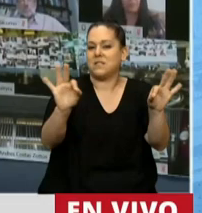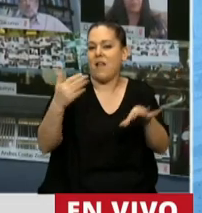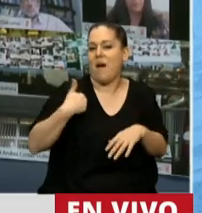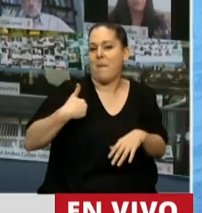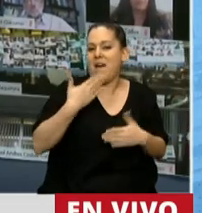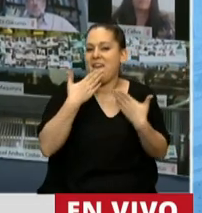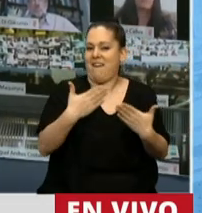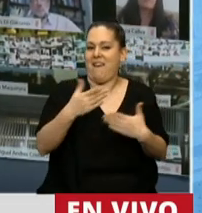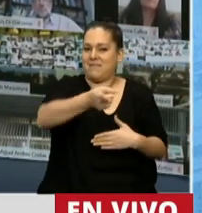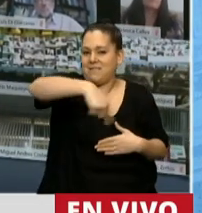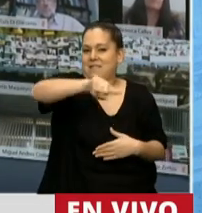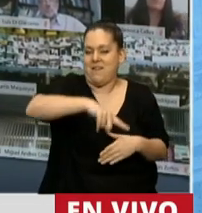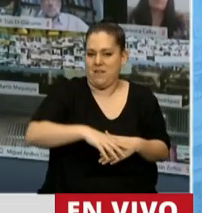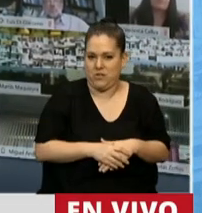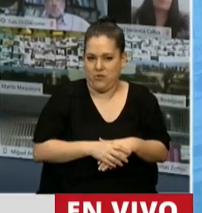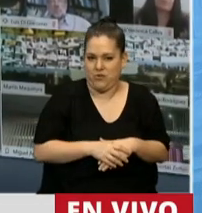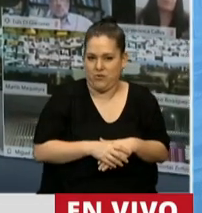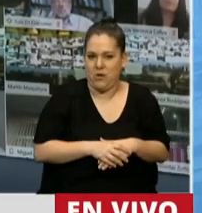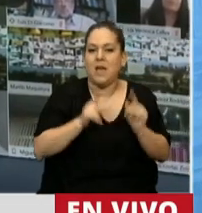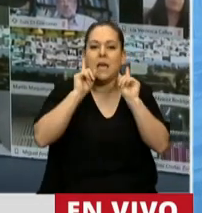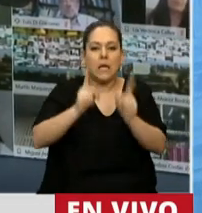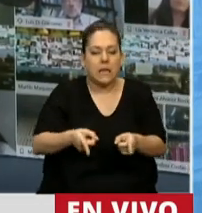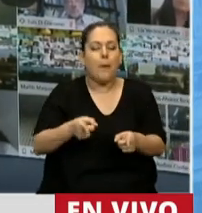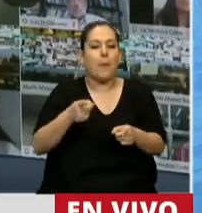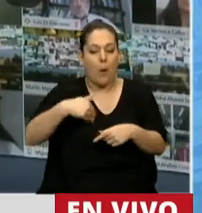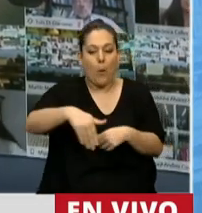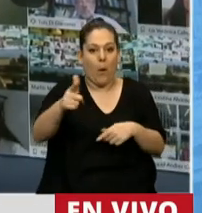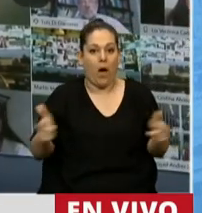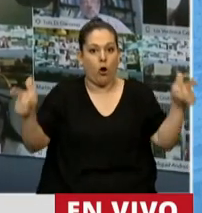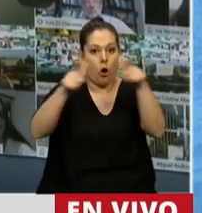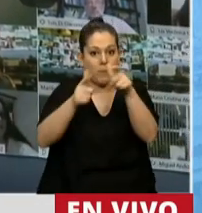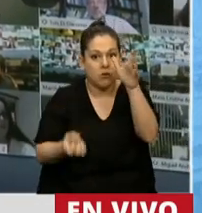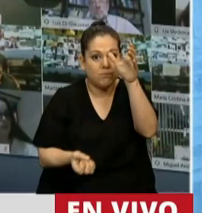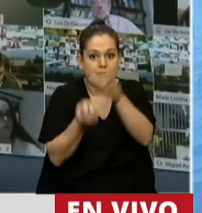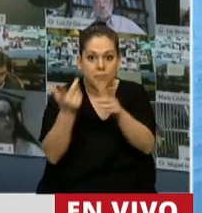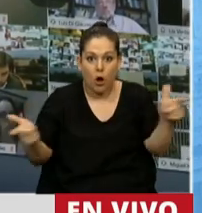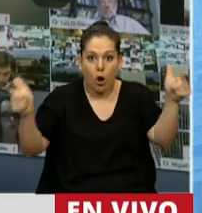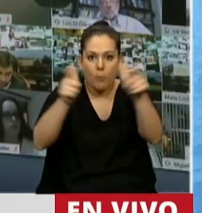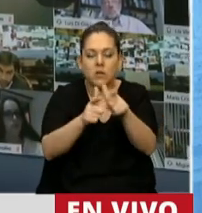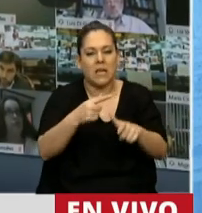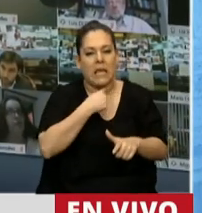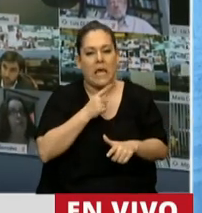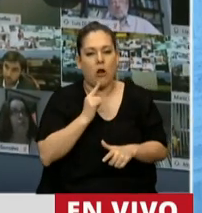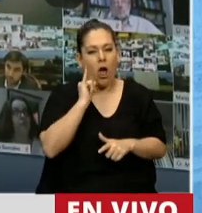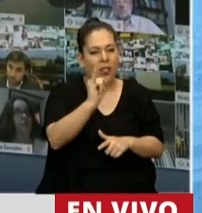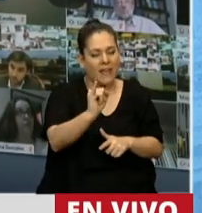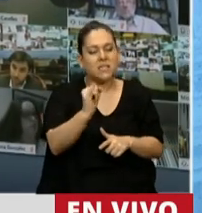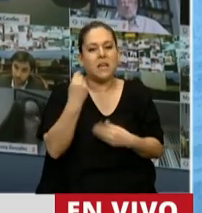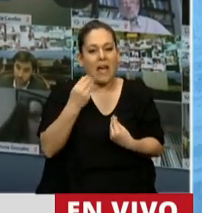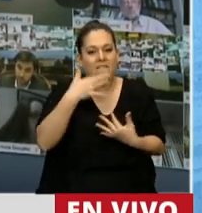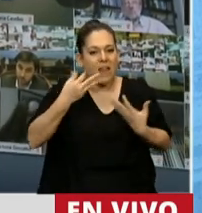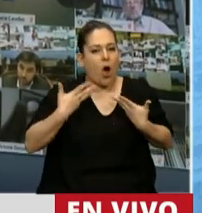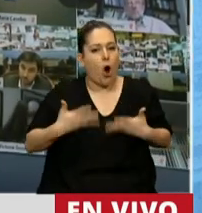cuanto a la posibilidad de la creación de la comisión, yo acá quiero mencionar, porque la